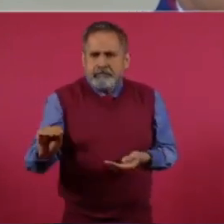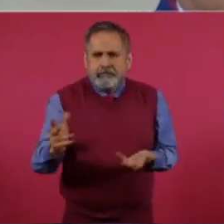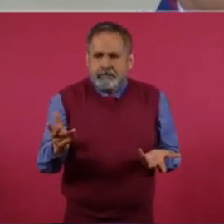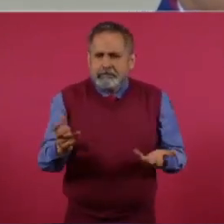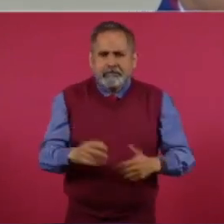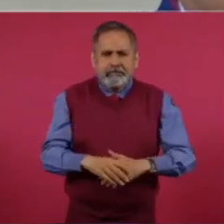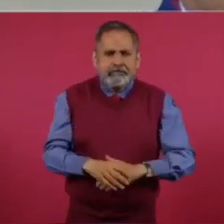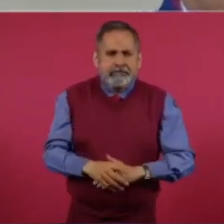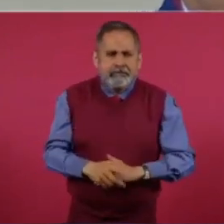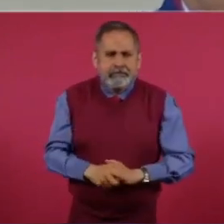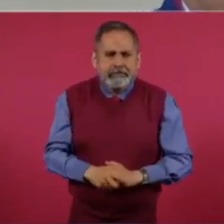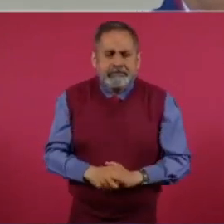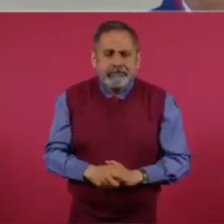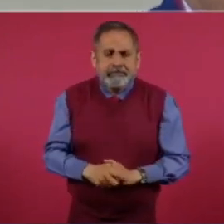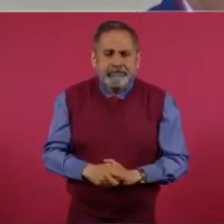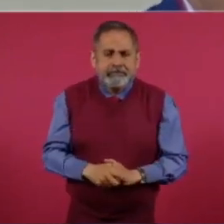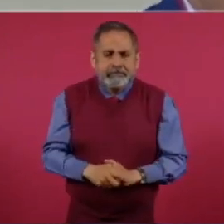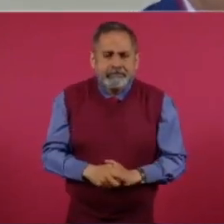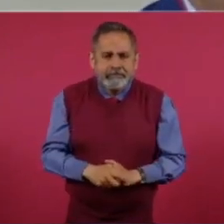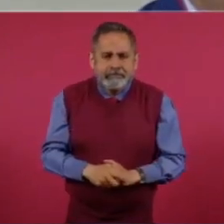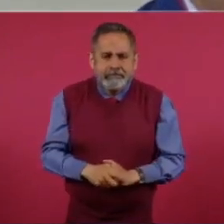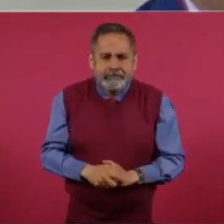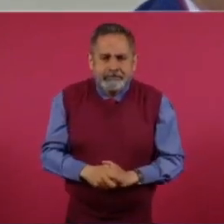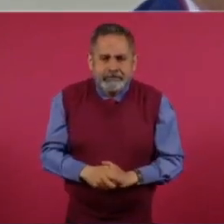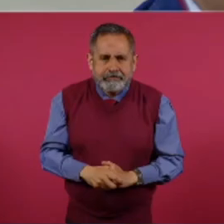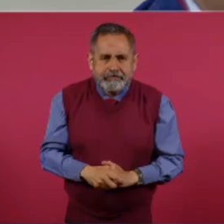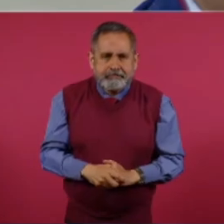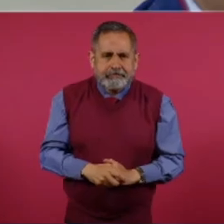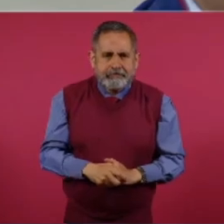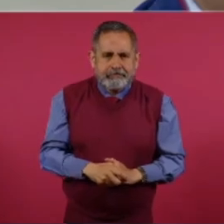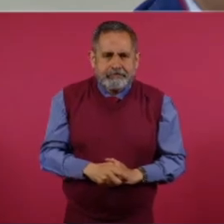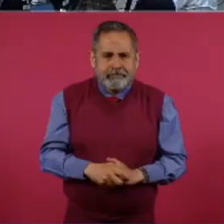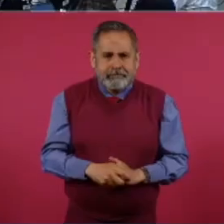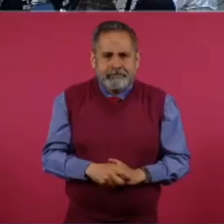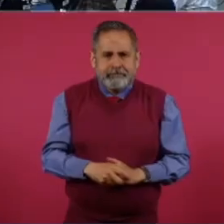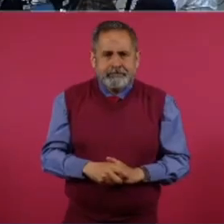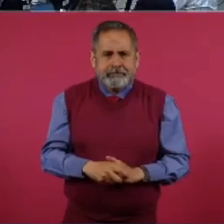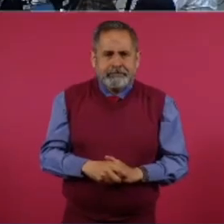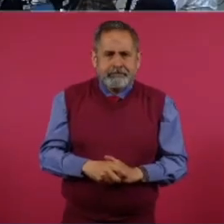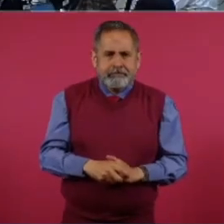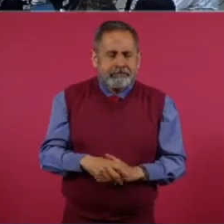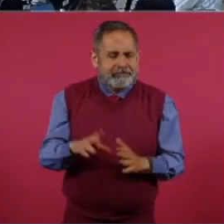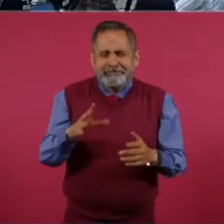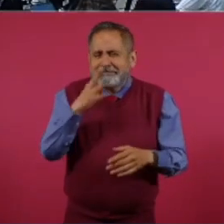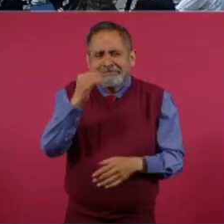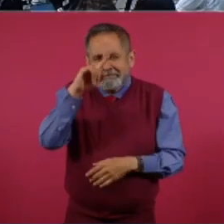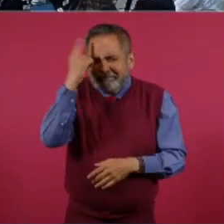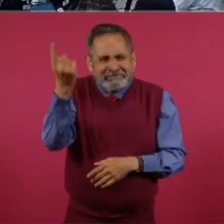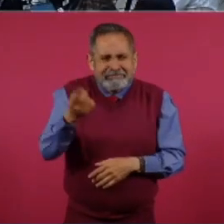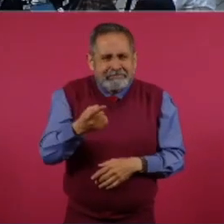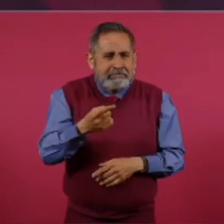confía en que el Poder Judicial le dará la razón al gobierno o a Grupo Salinas? Es que no hay vuelta de hoja,